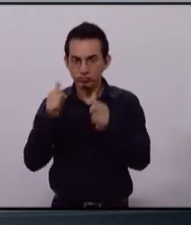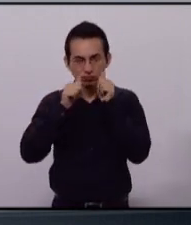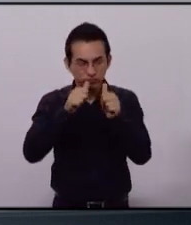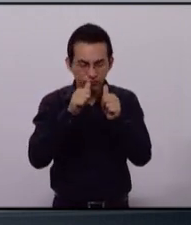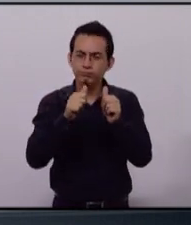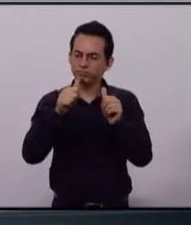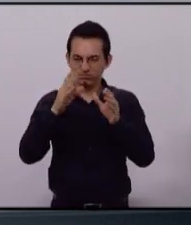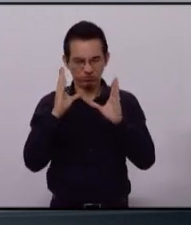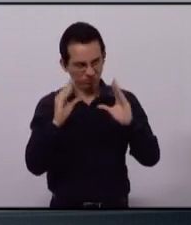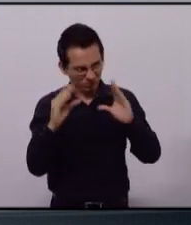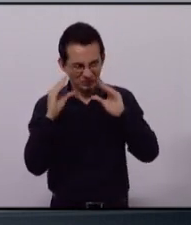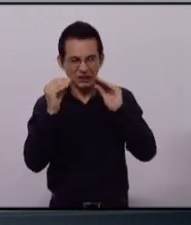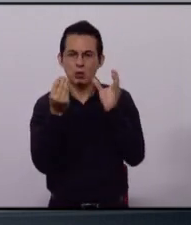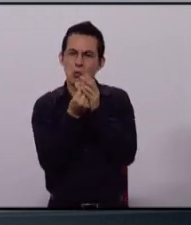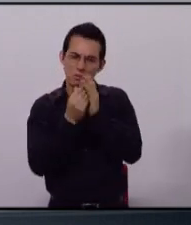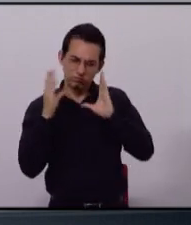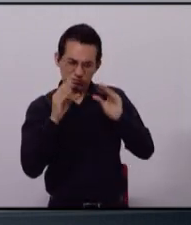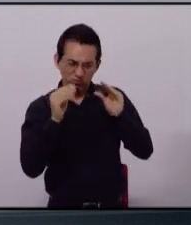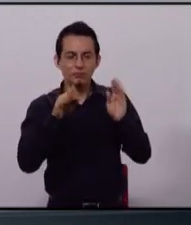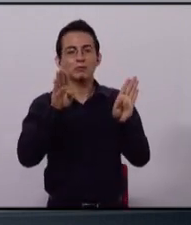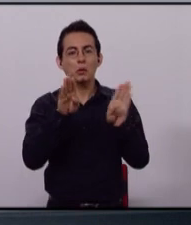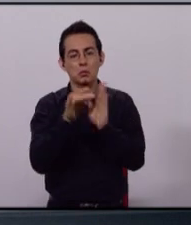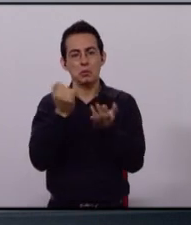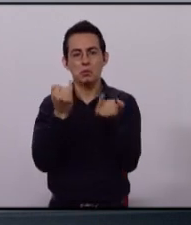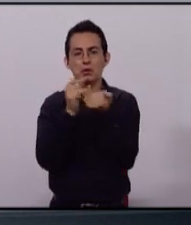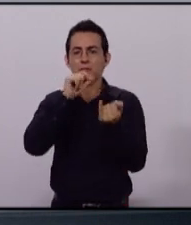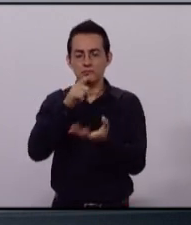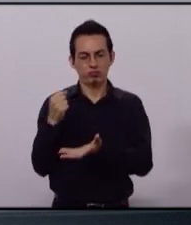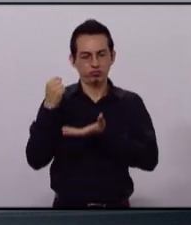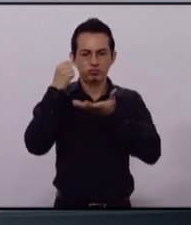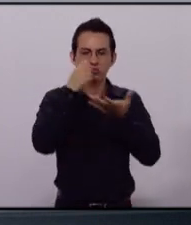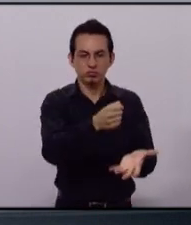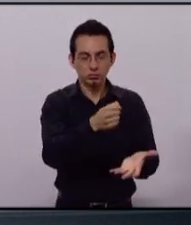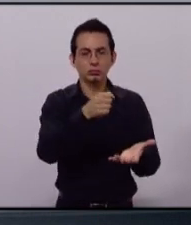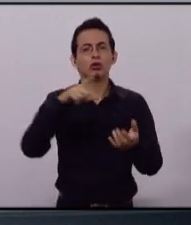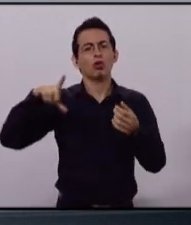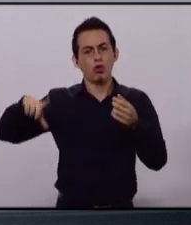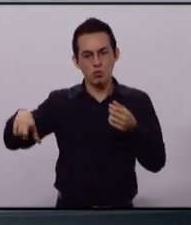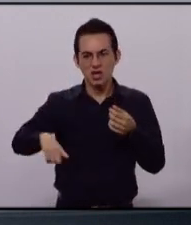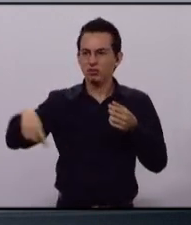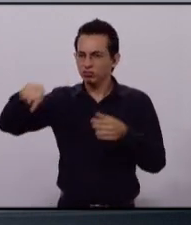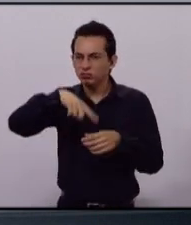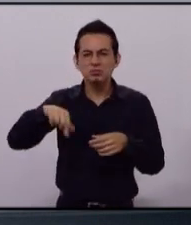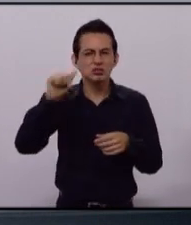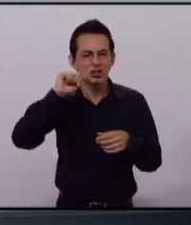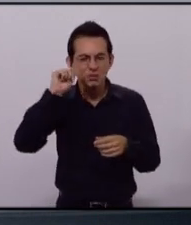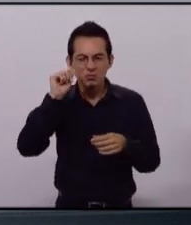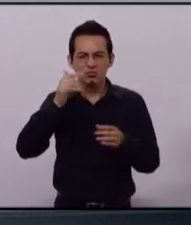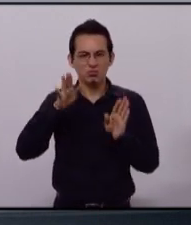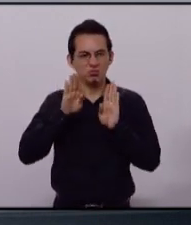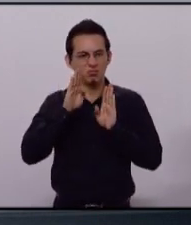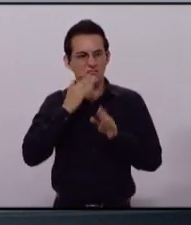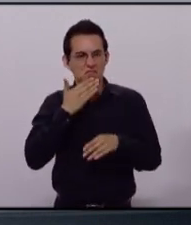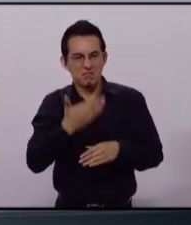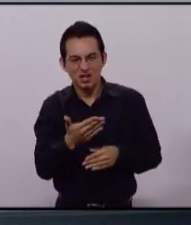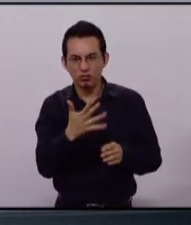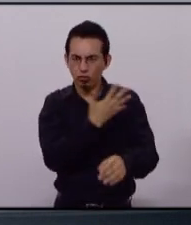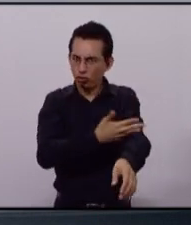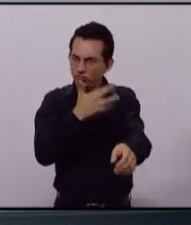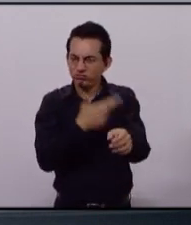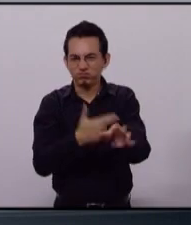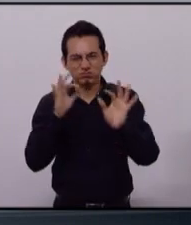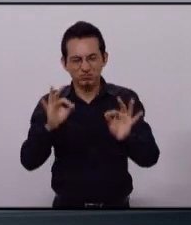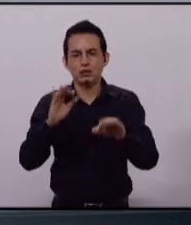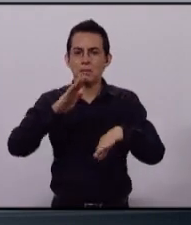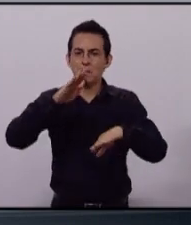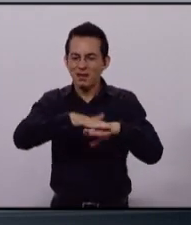financiamiento y facilidades para desarrollarse. Con gobiernos honestos y promotores como el nuestro, habrá más y